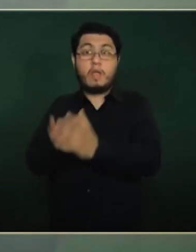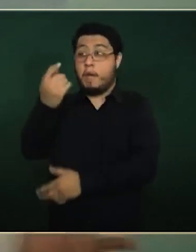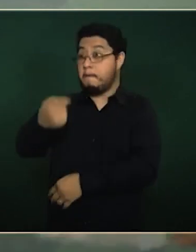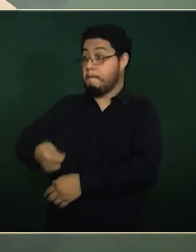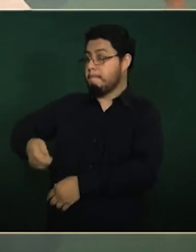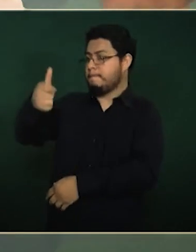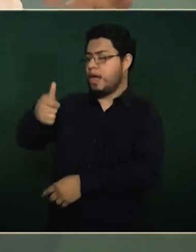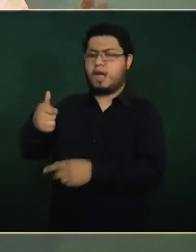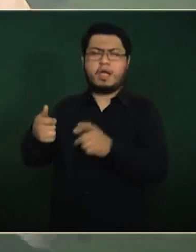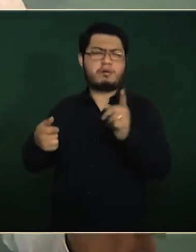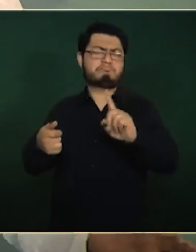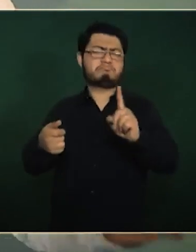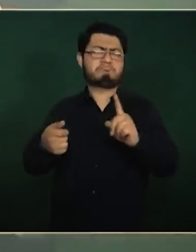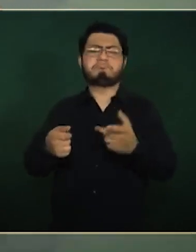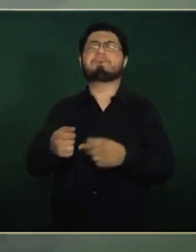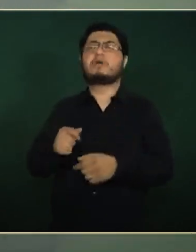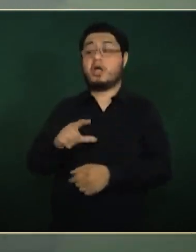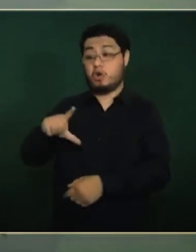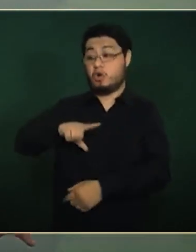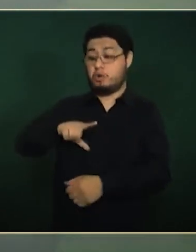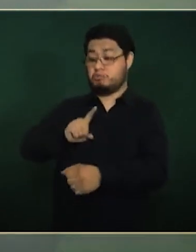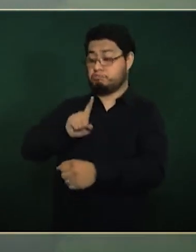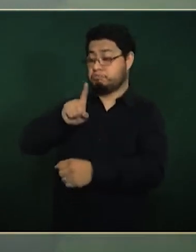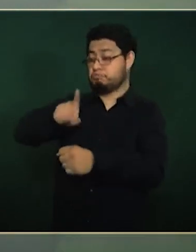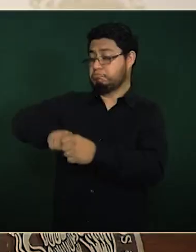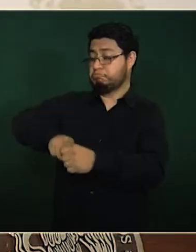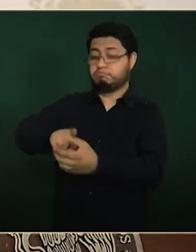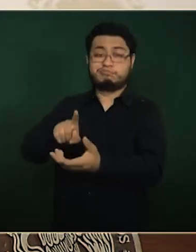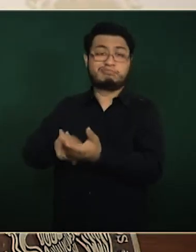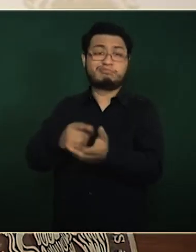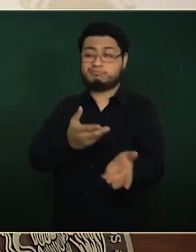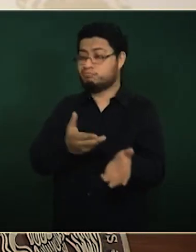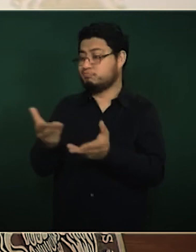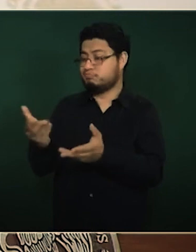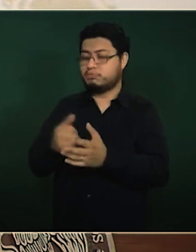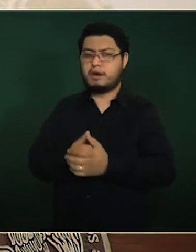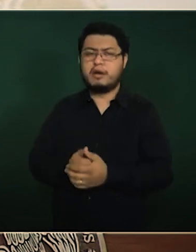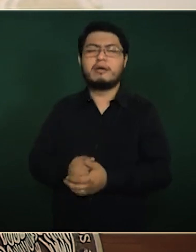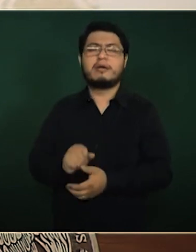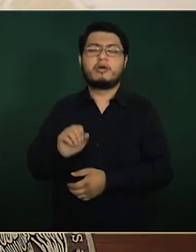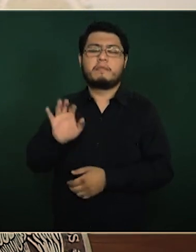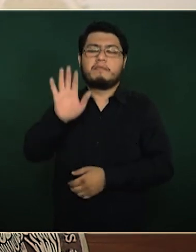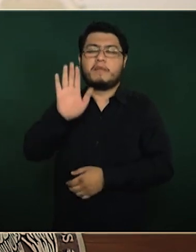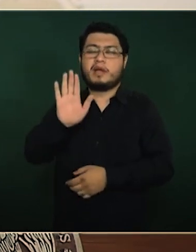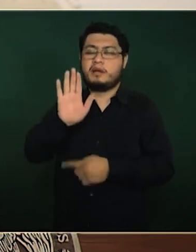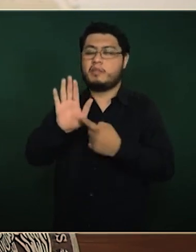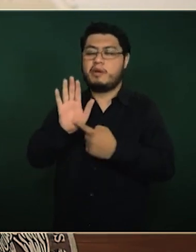forma parte del grupo, es como el maestro político